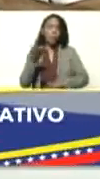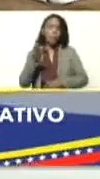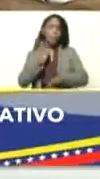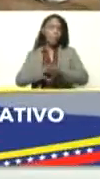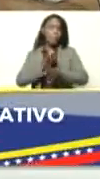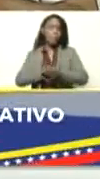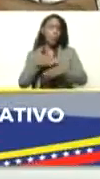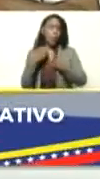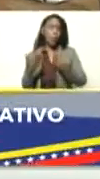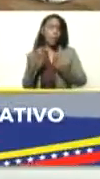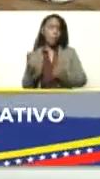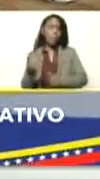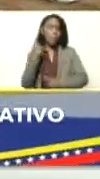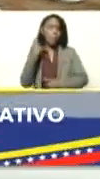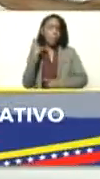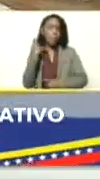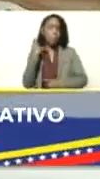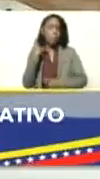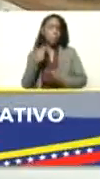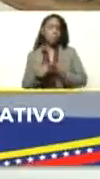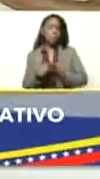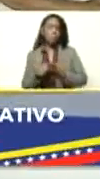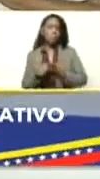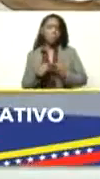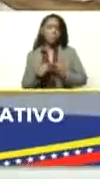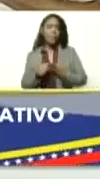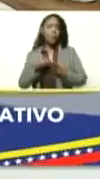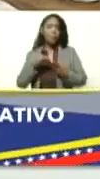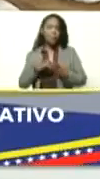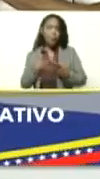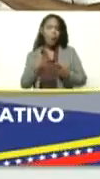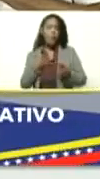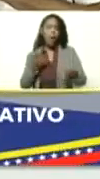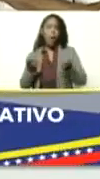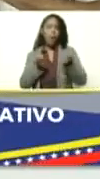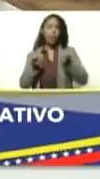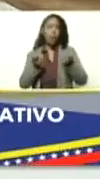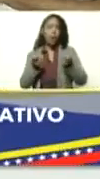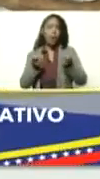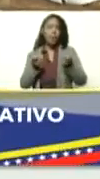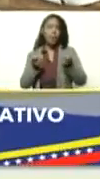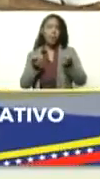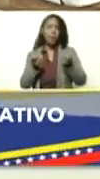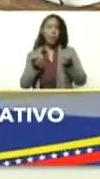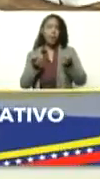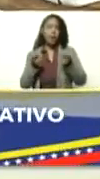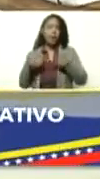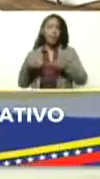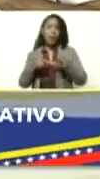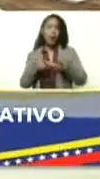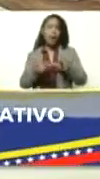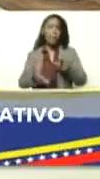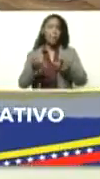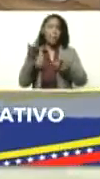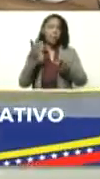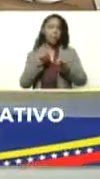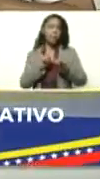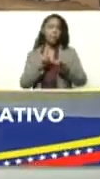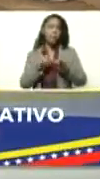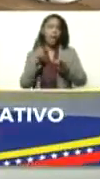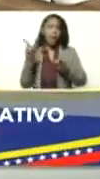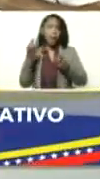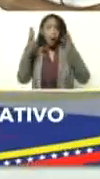porque se puede manejar en áreas en áreas marginales estos son